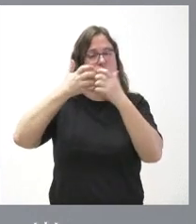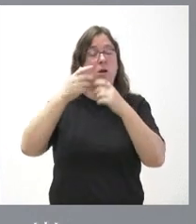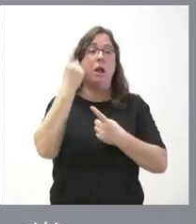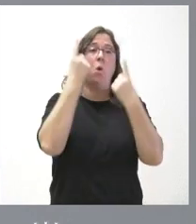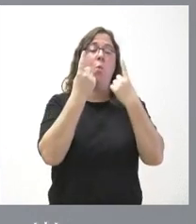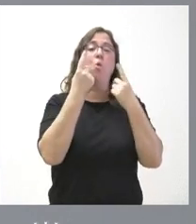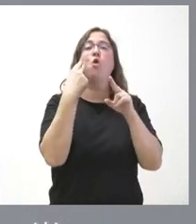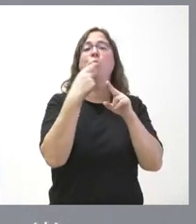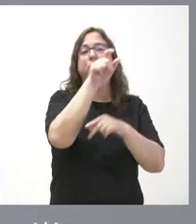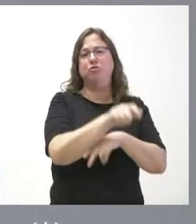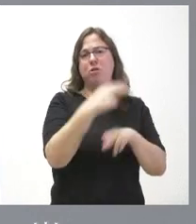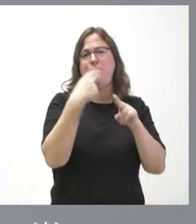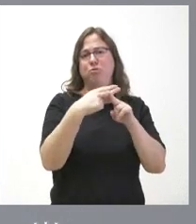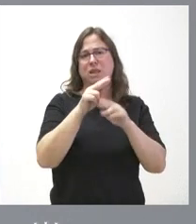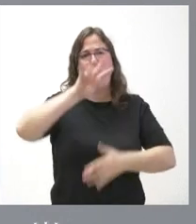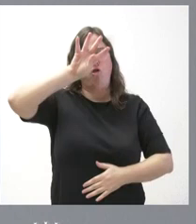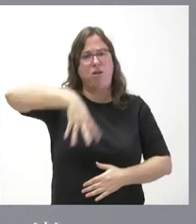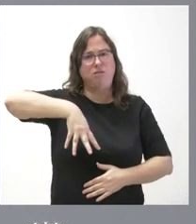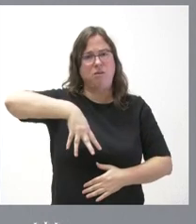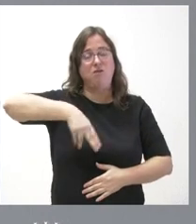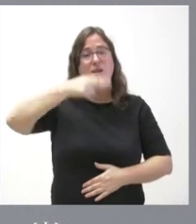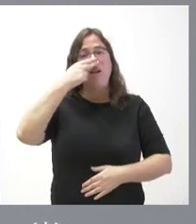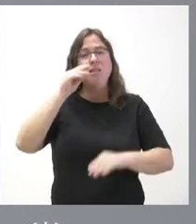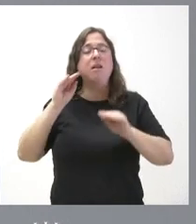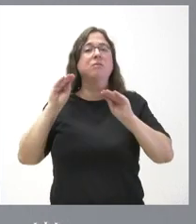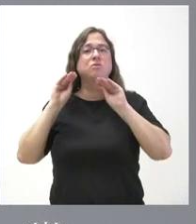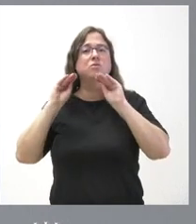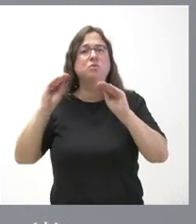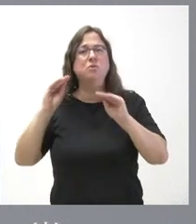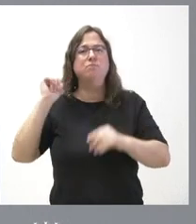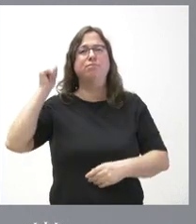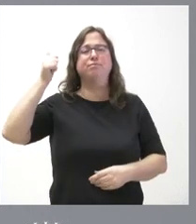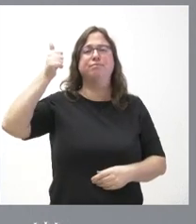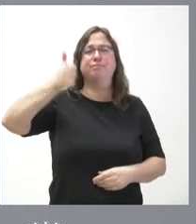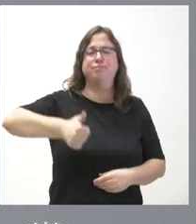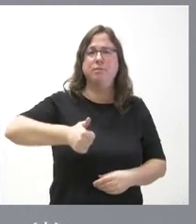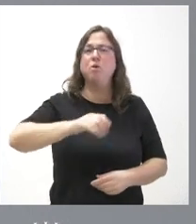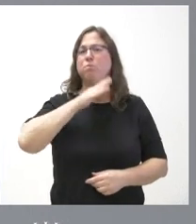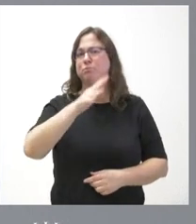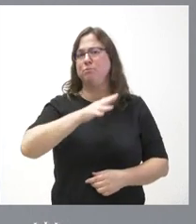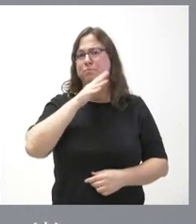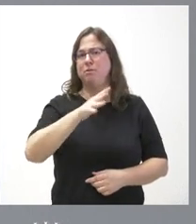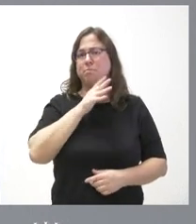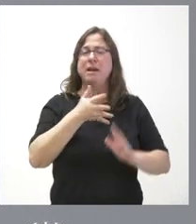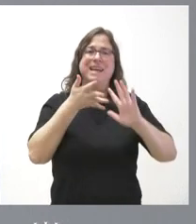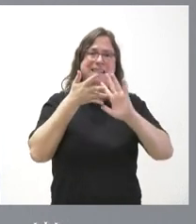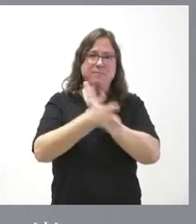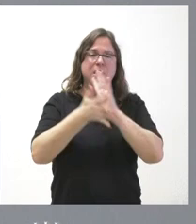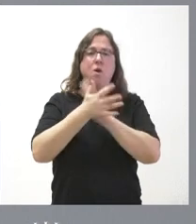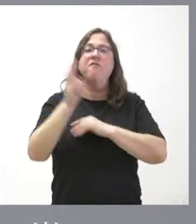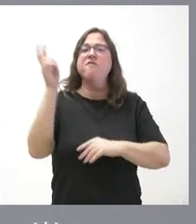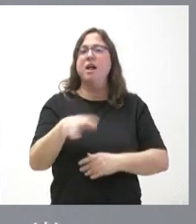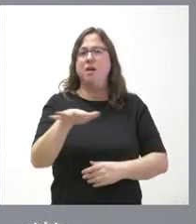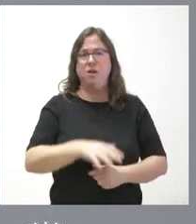políticos de Cataluña, en lo que son los intereses que nos venían contando durante tantos años de esas causas, de explicar cuál era el origen